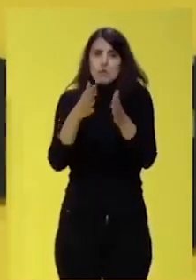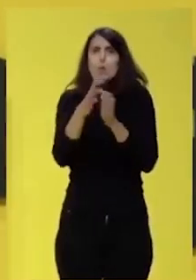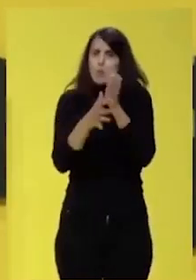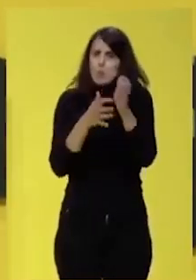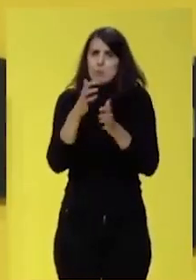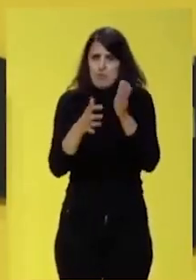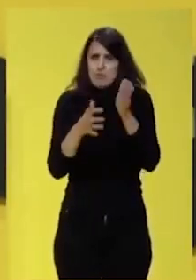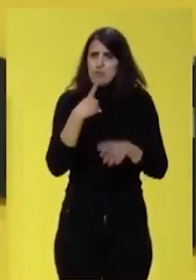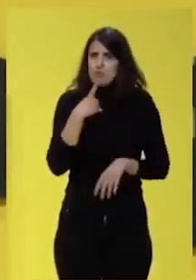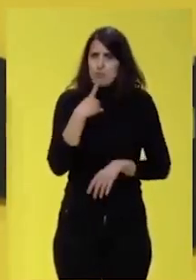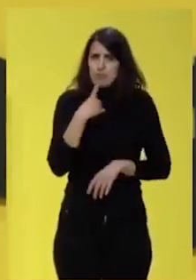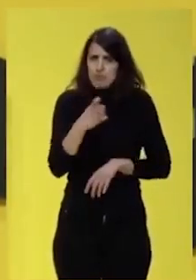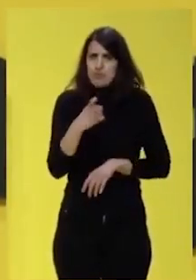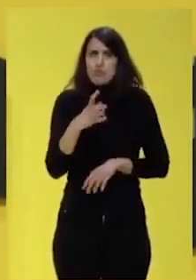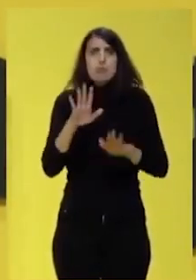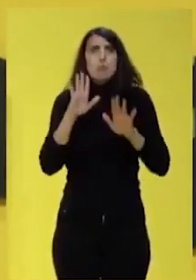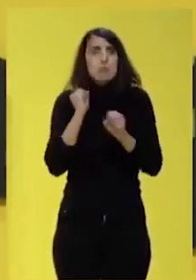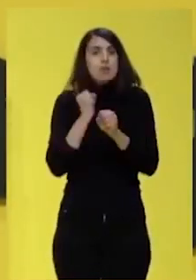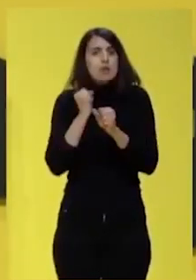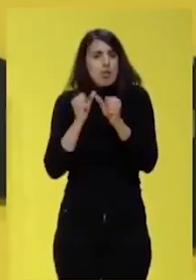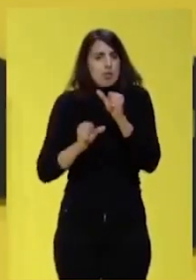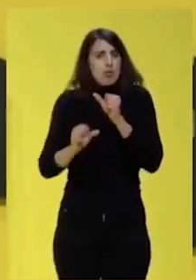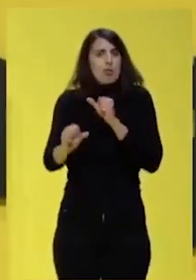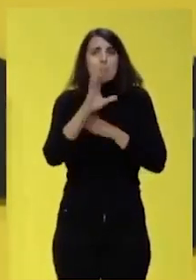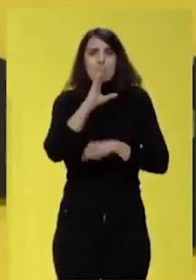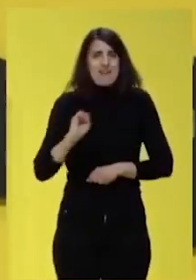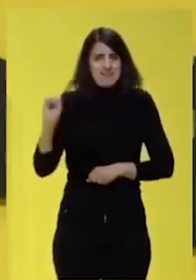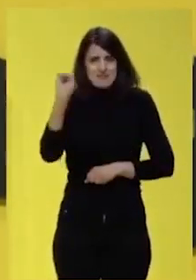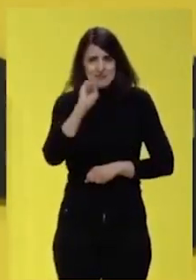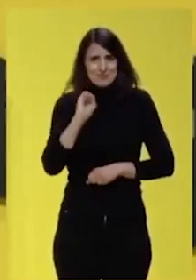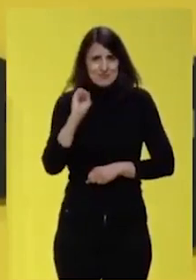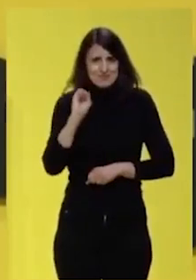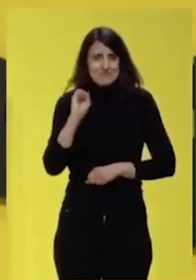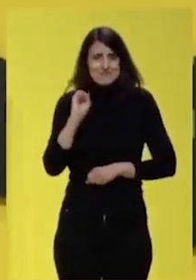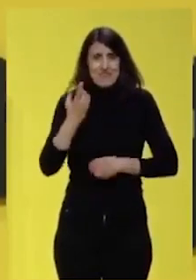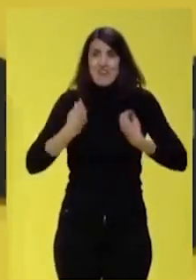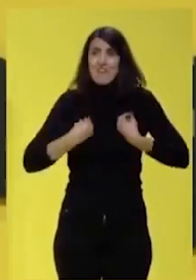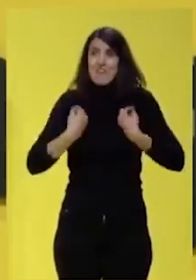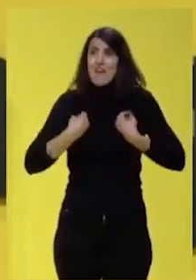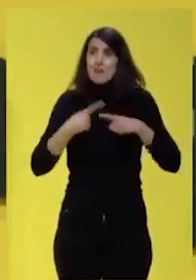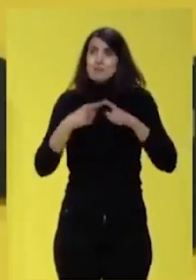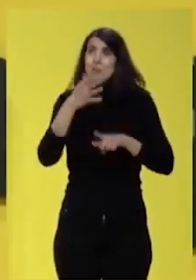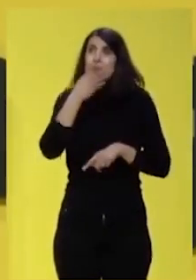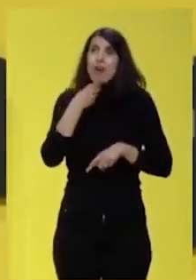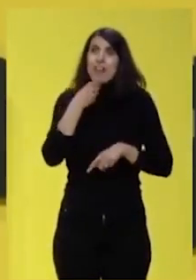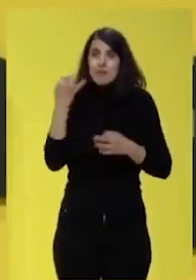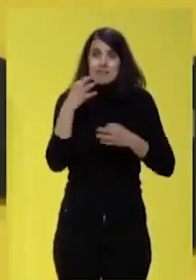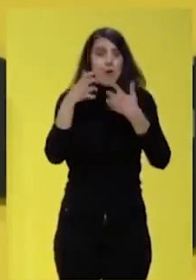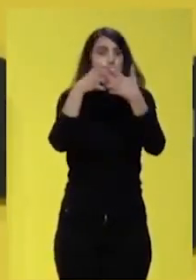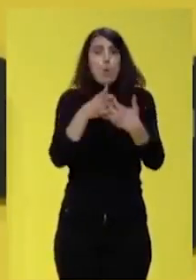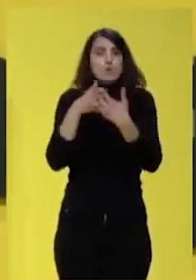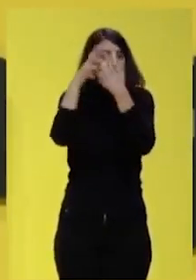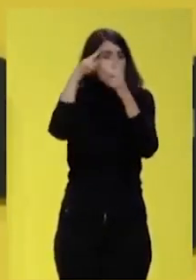pero es una maravillosa tarea. No hay nada más bonito en la vida que luchar por los demás